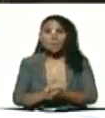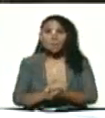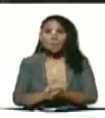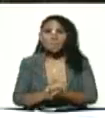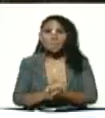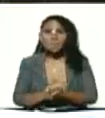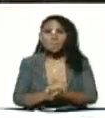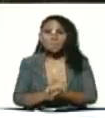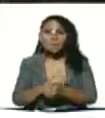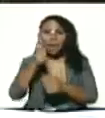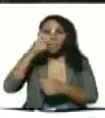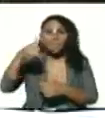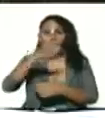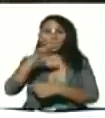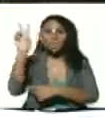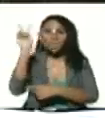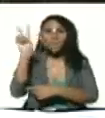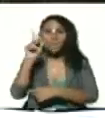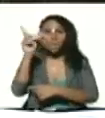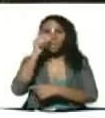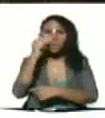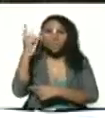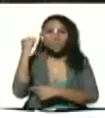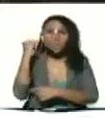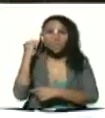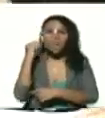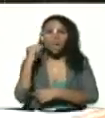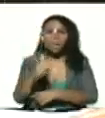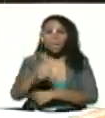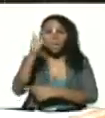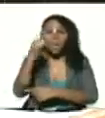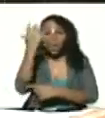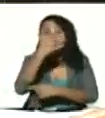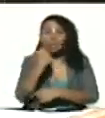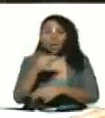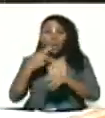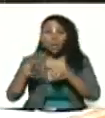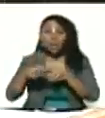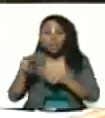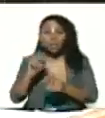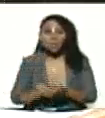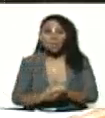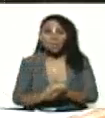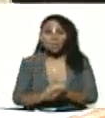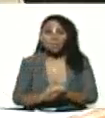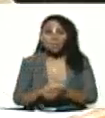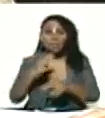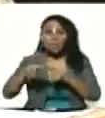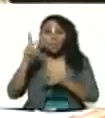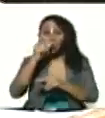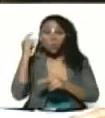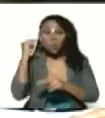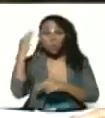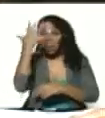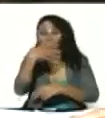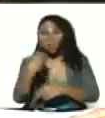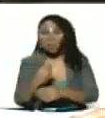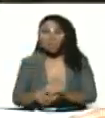De que el pueblo de Venezuela, muchachos y muchachas, a los más jóvenes, a los niños, a las niñas, a los jóvenes,